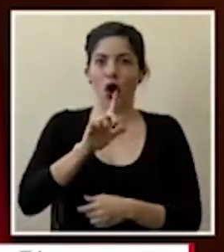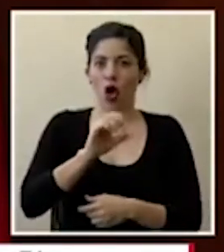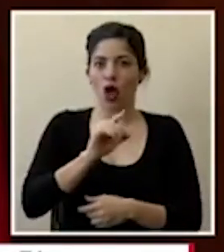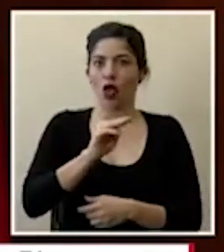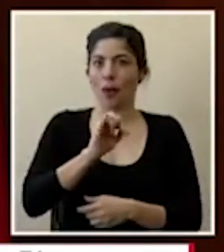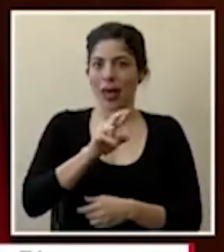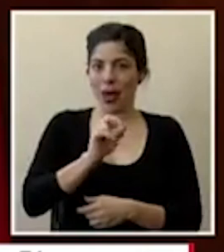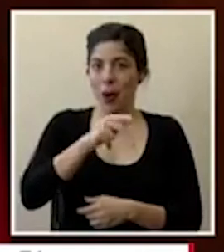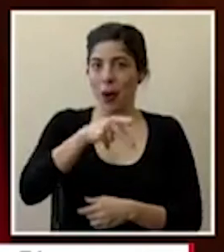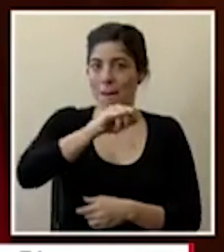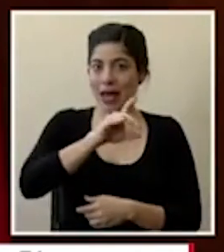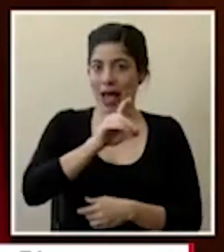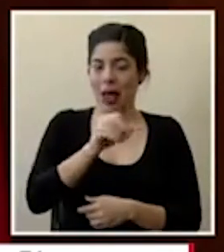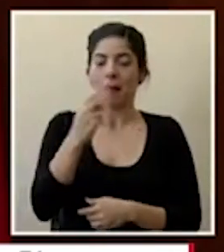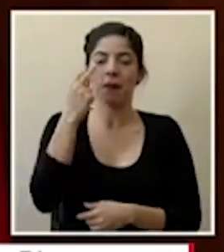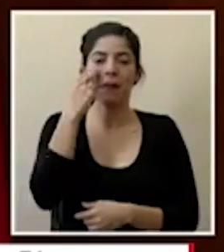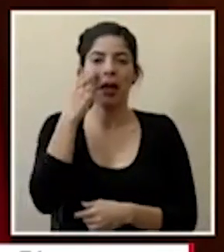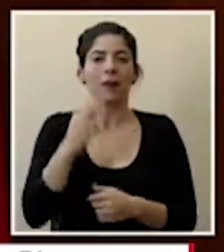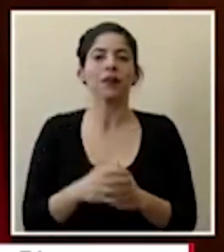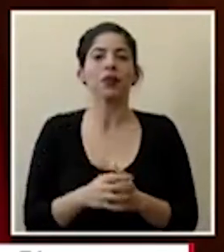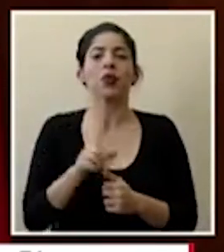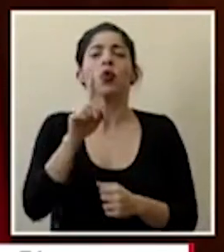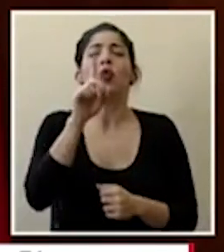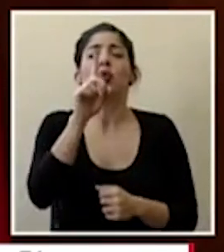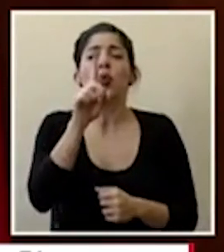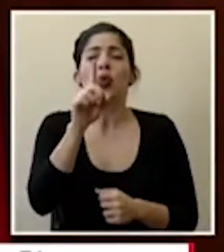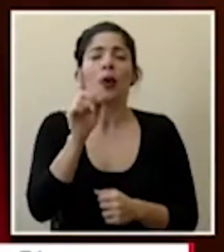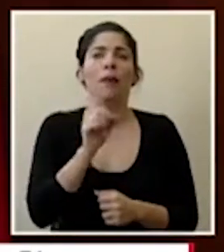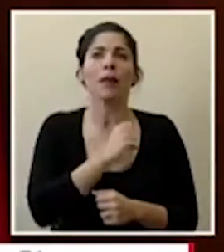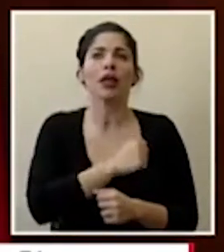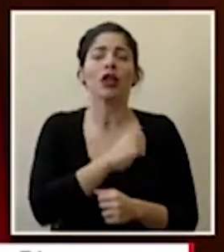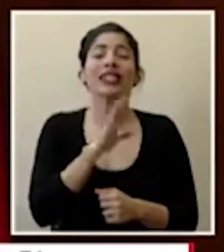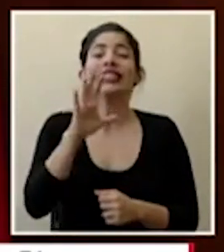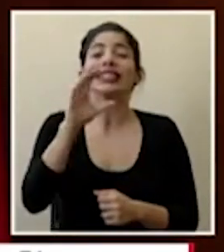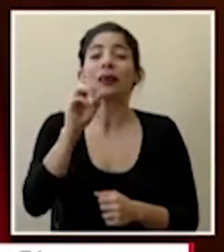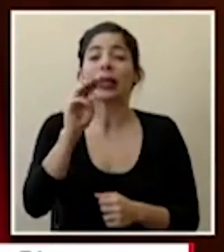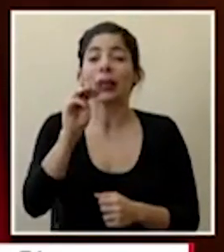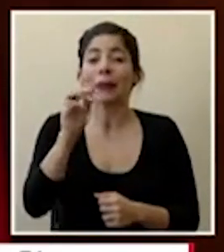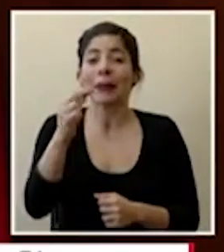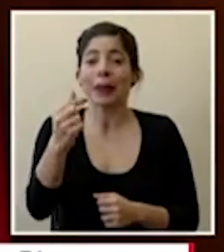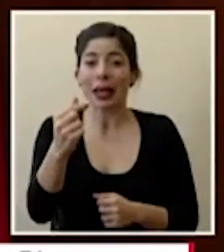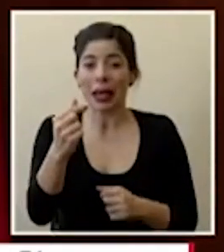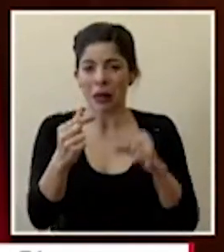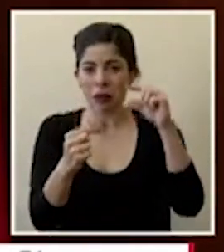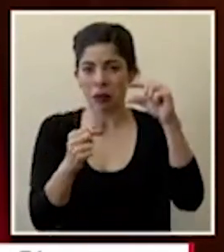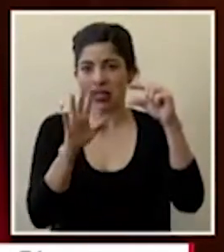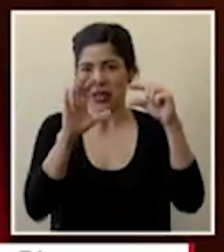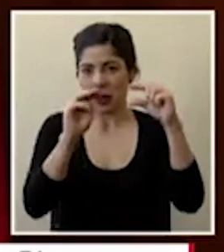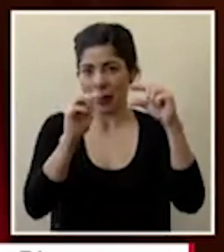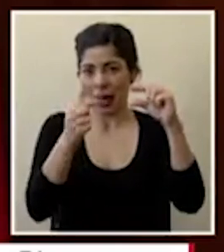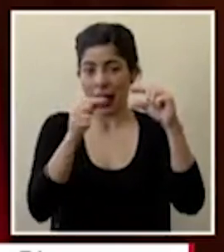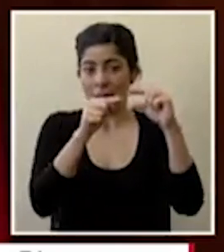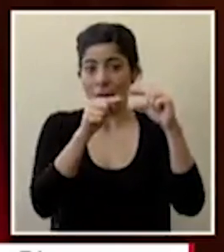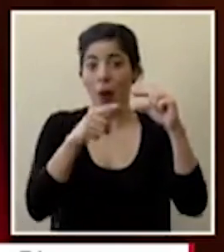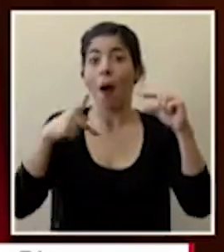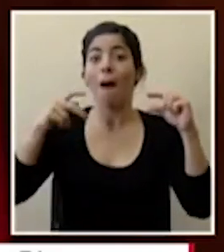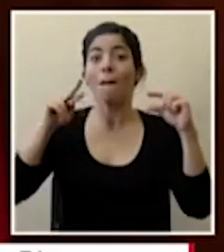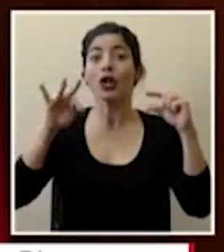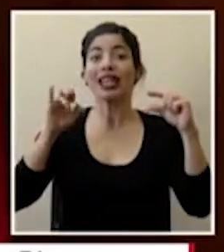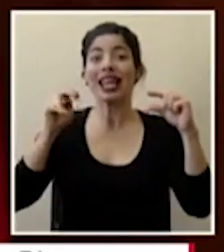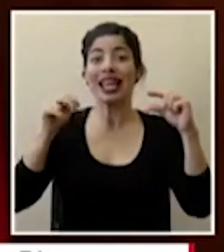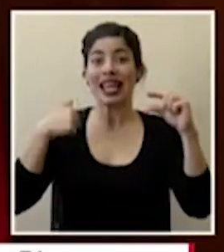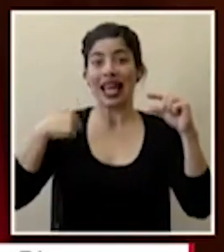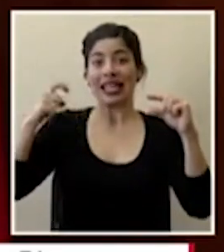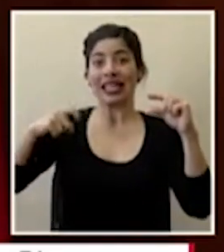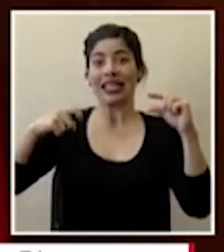10 milígramos perdón un milígramos 50 milígramos de una proteína que necesitan para poder desarrollar